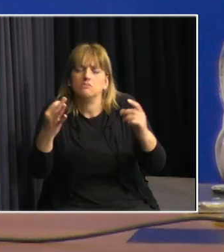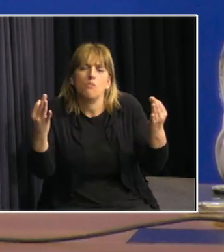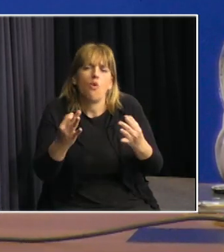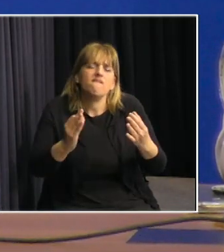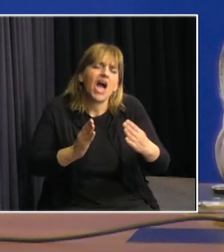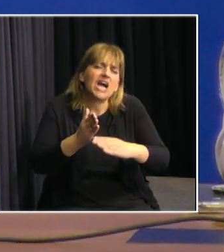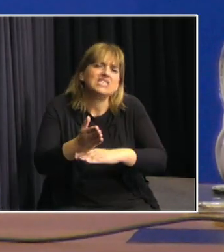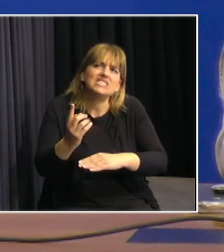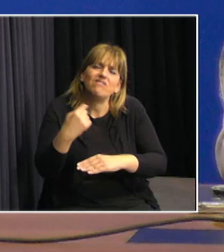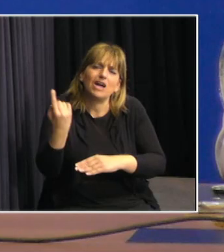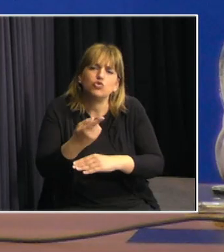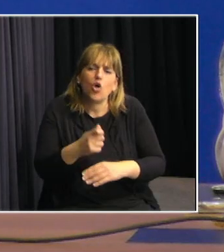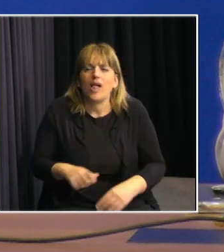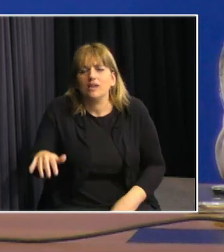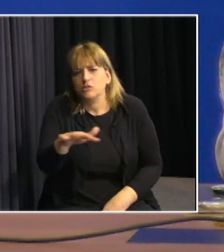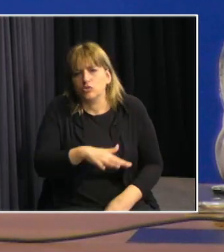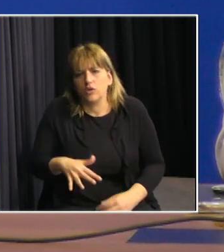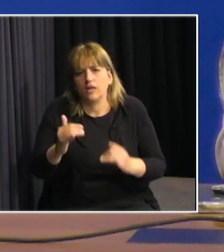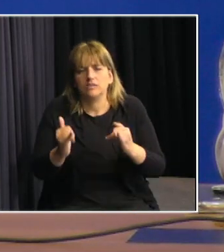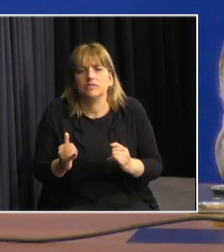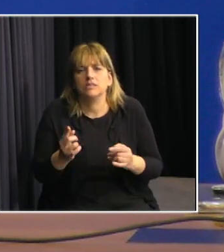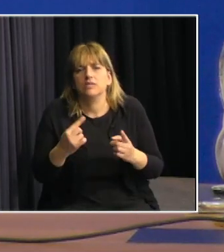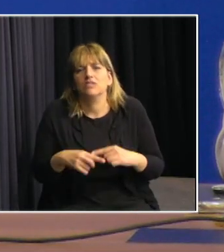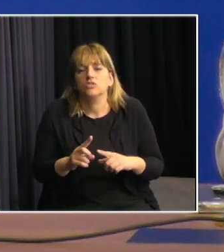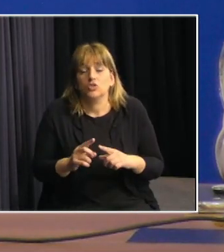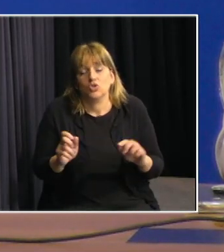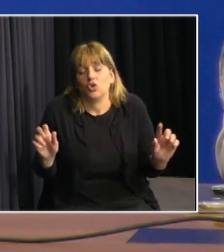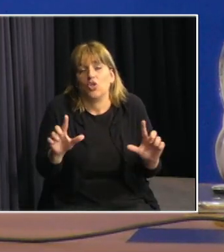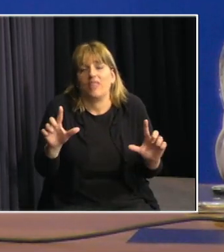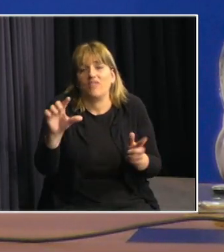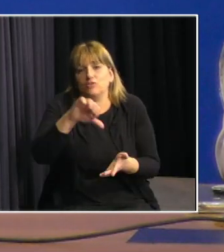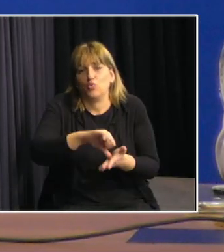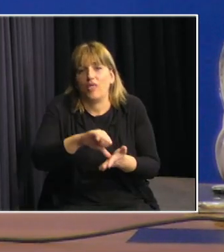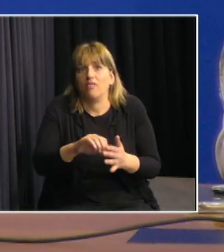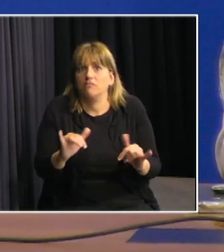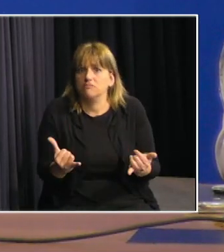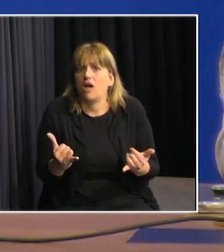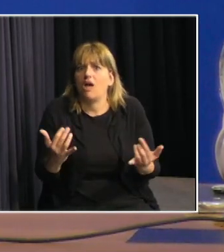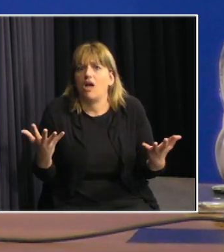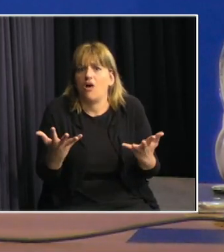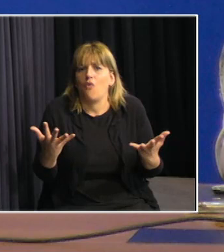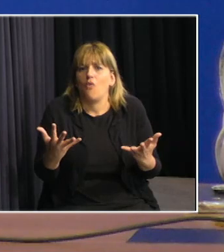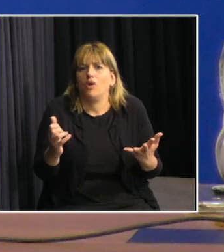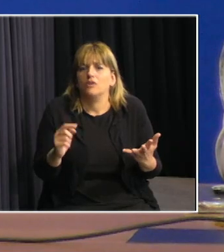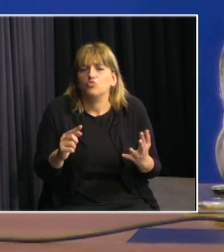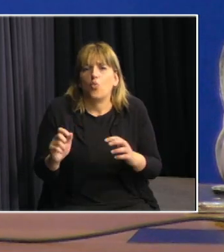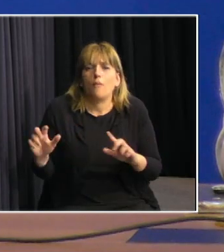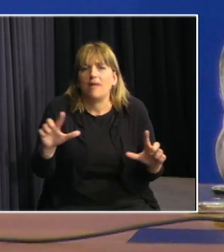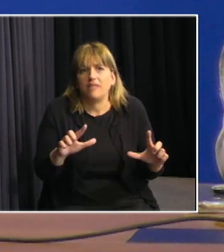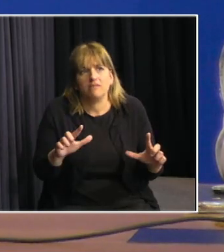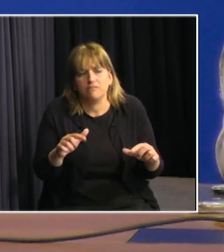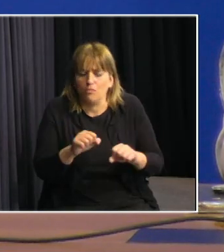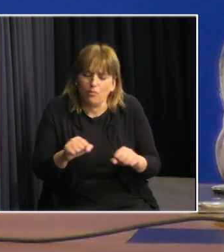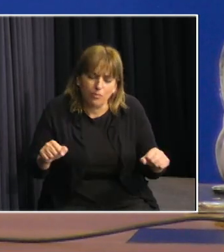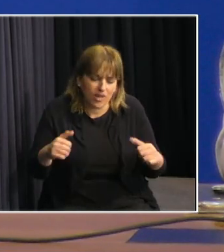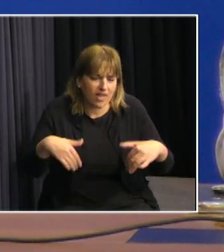accesibles a toda la población. Y bueno, desde TV Ciudad estamos con la pantalla a disposición